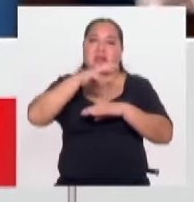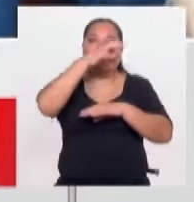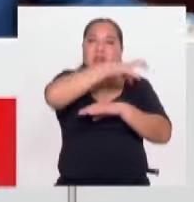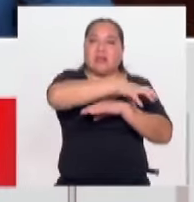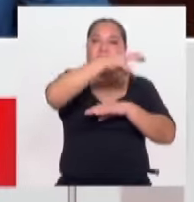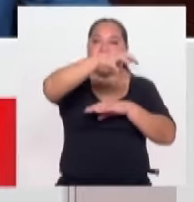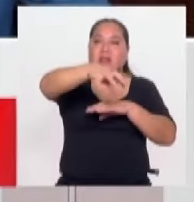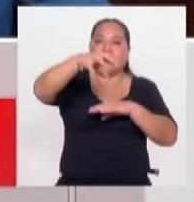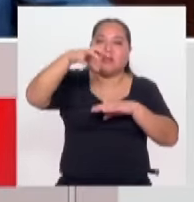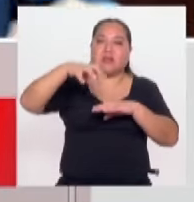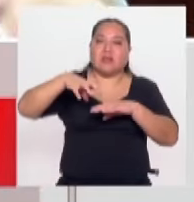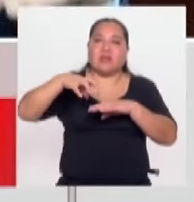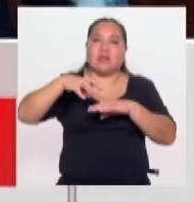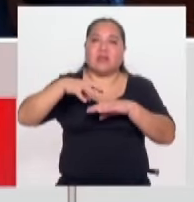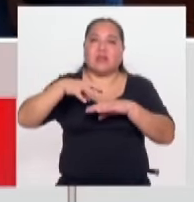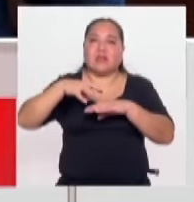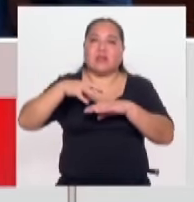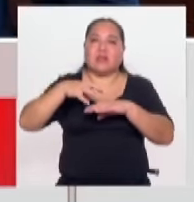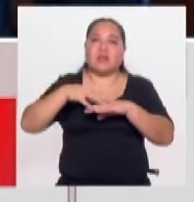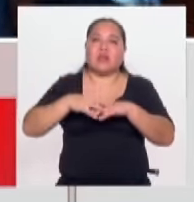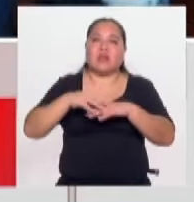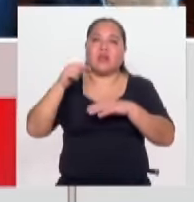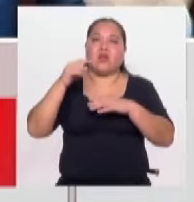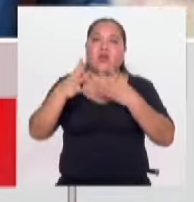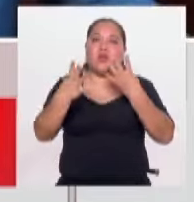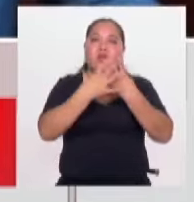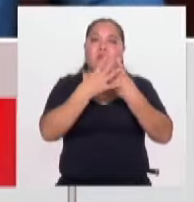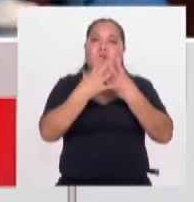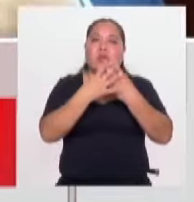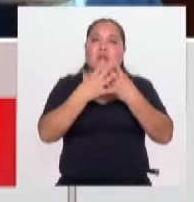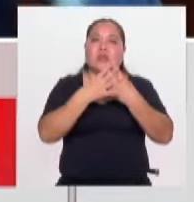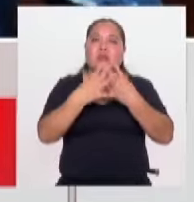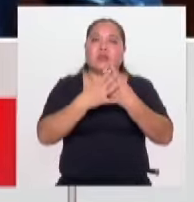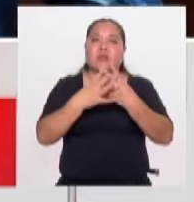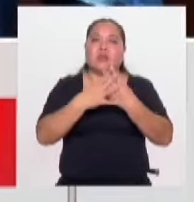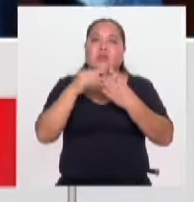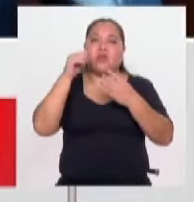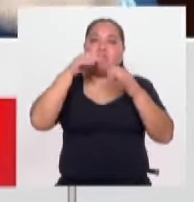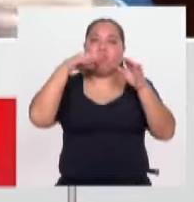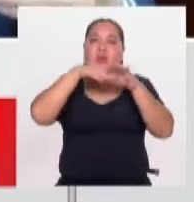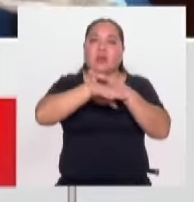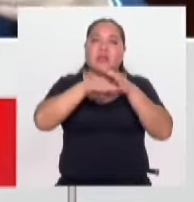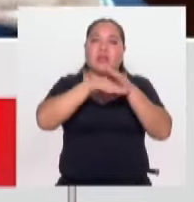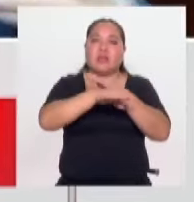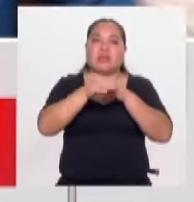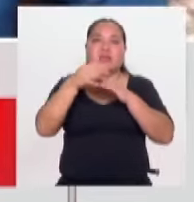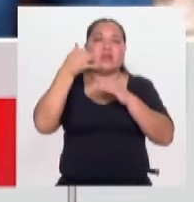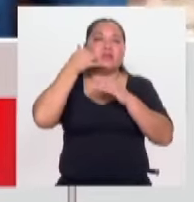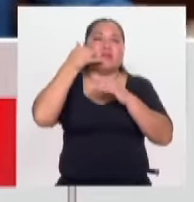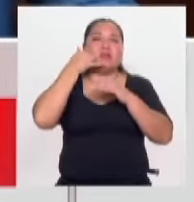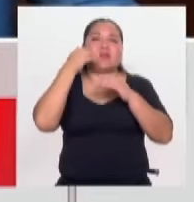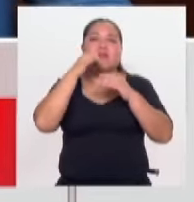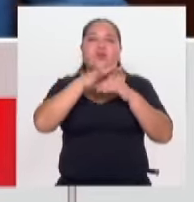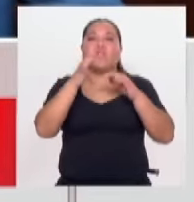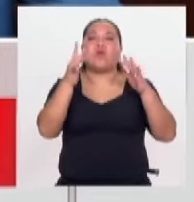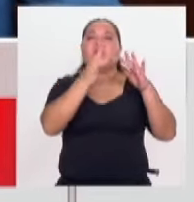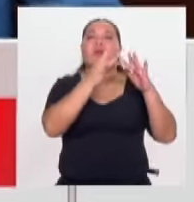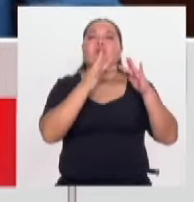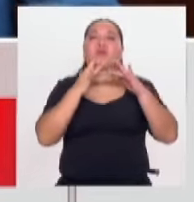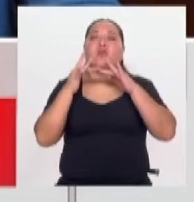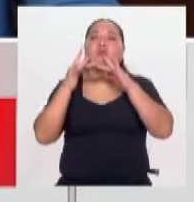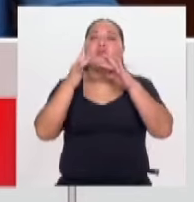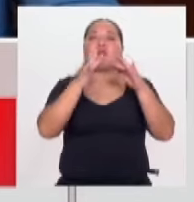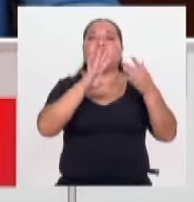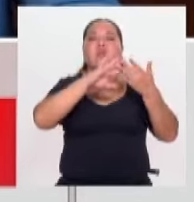presos aislados. Además ahí no pueden entrar celulares, no hay contacto con la población.